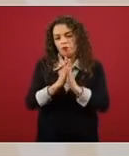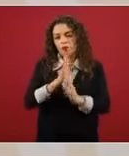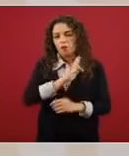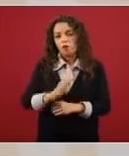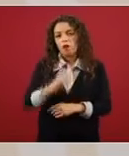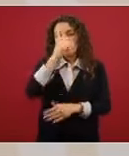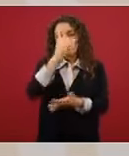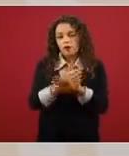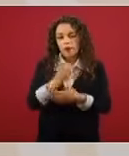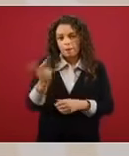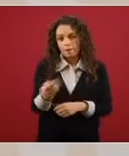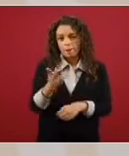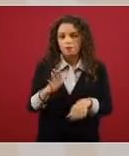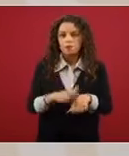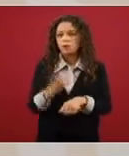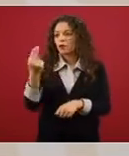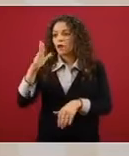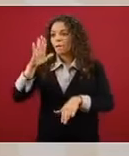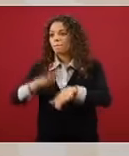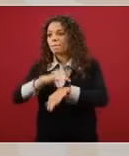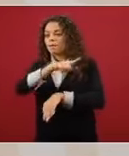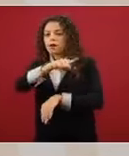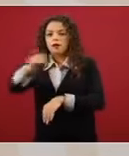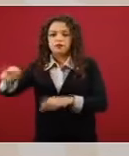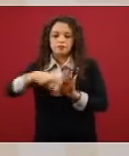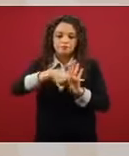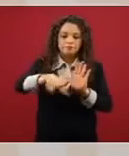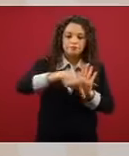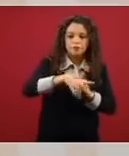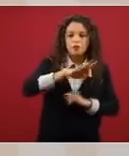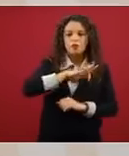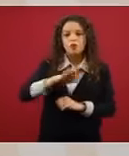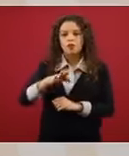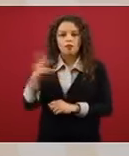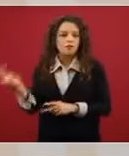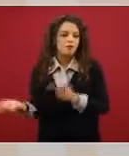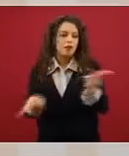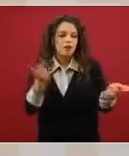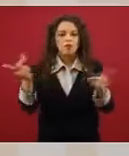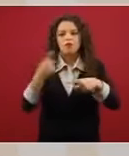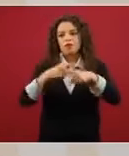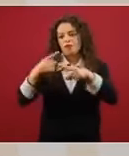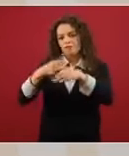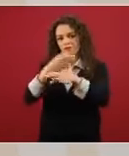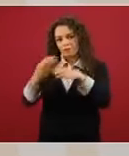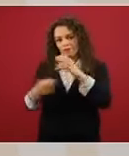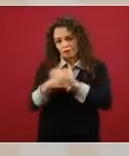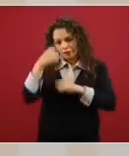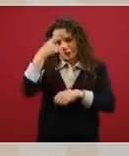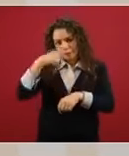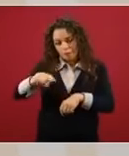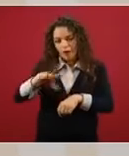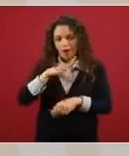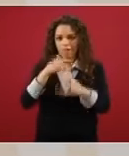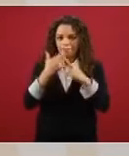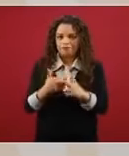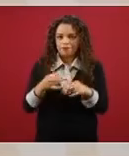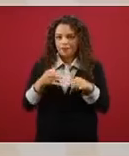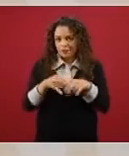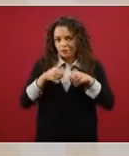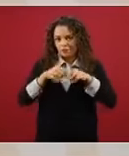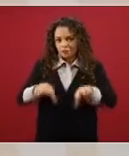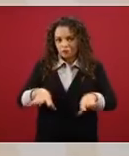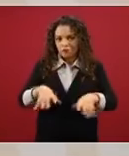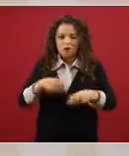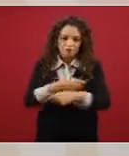difusión. La primera consideración que